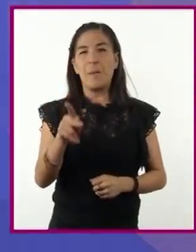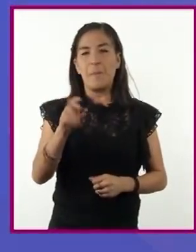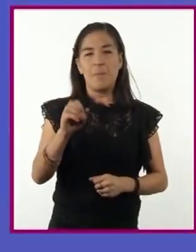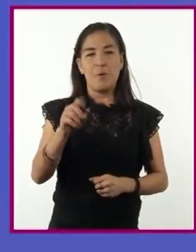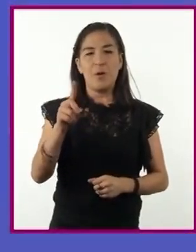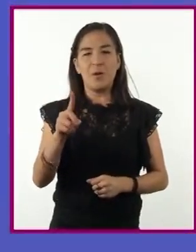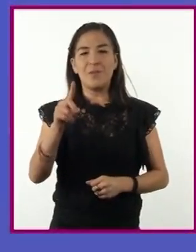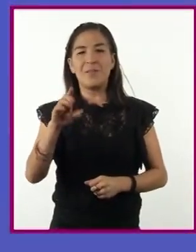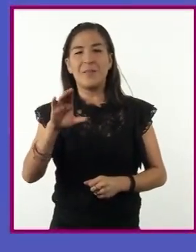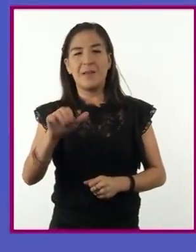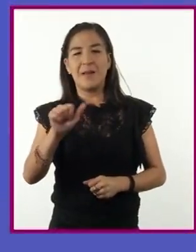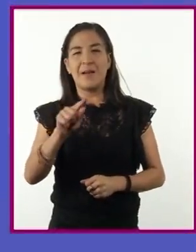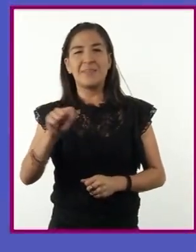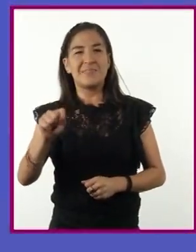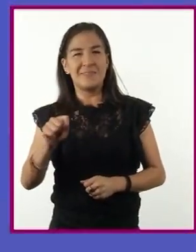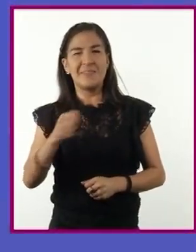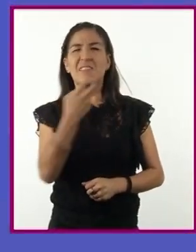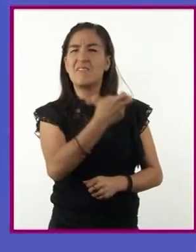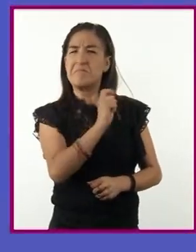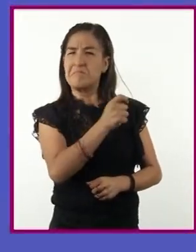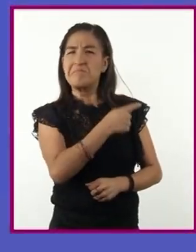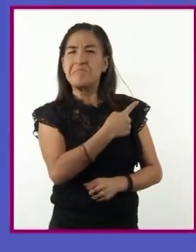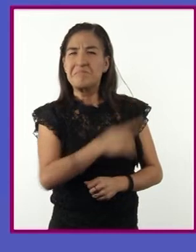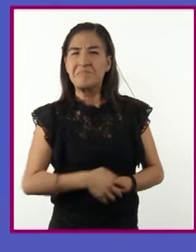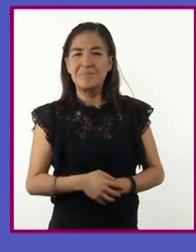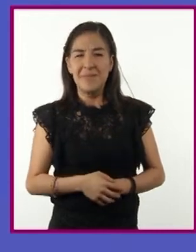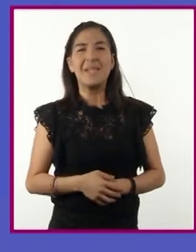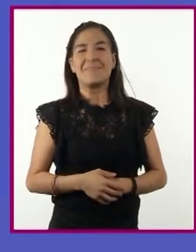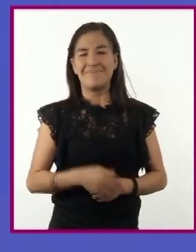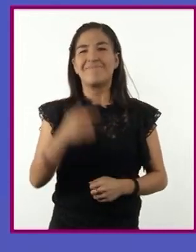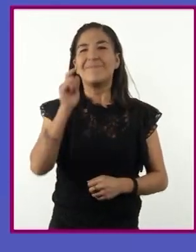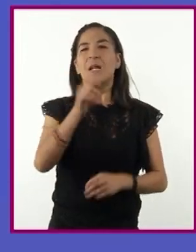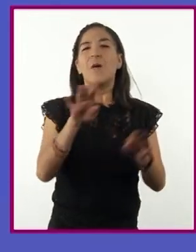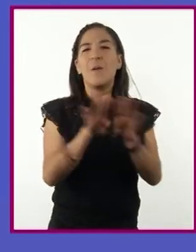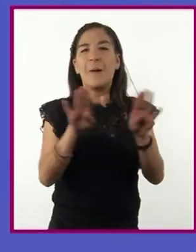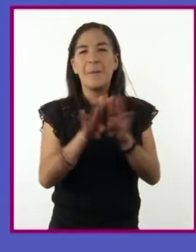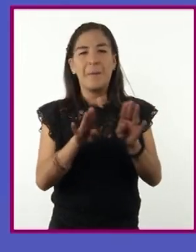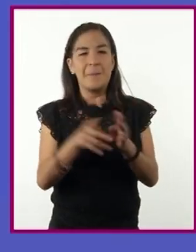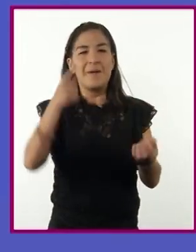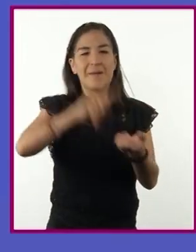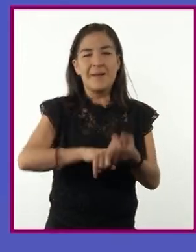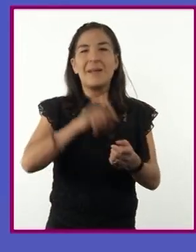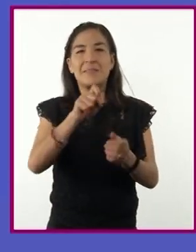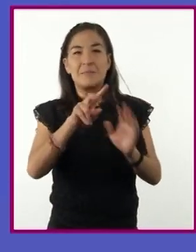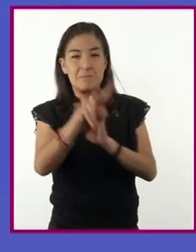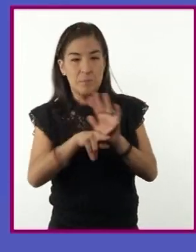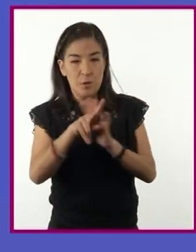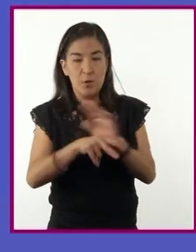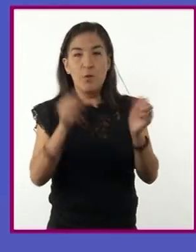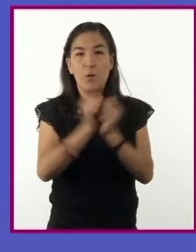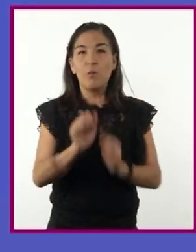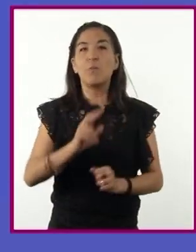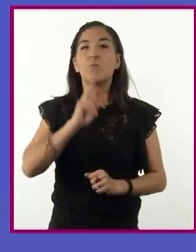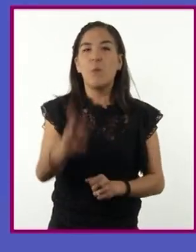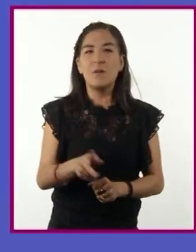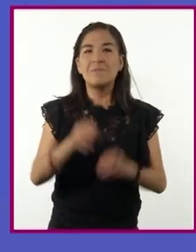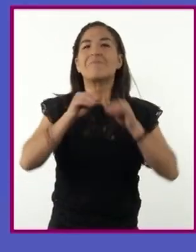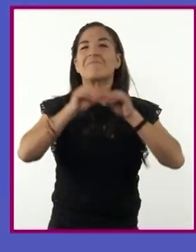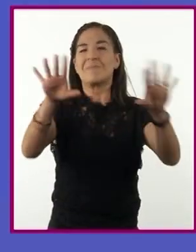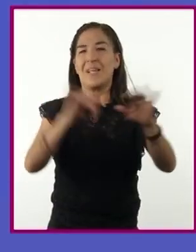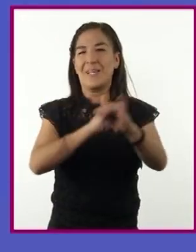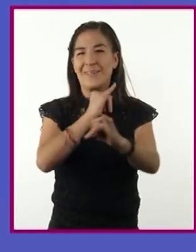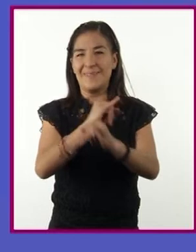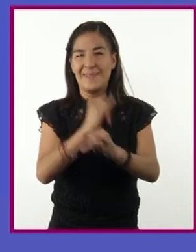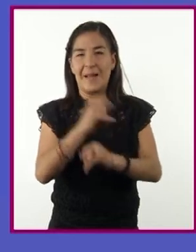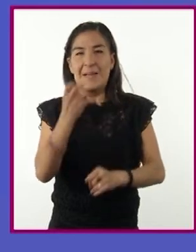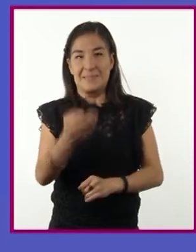¿Sabes qué es un podcast? ¡Claro que sí! Los podcasts son una serie de episodios grabados en audio y transmitidos en línea. Estos